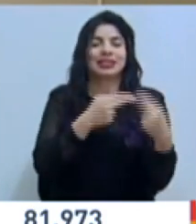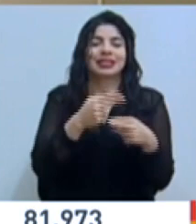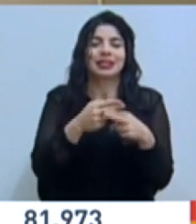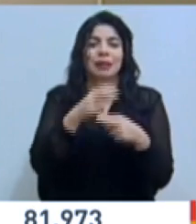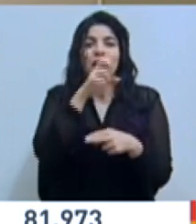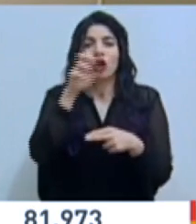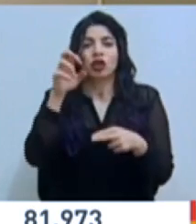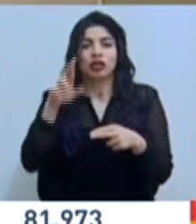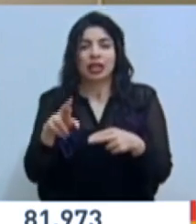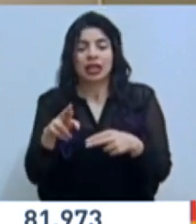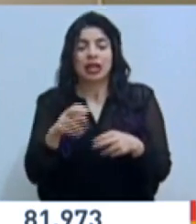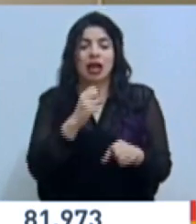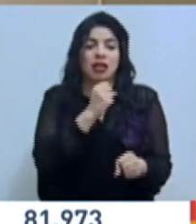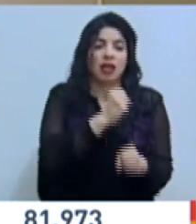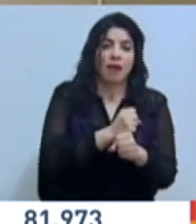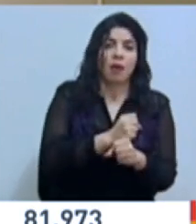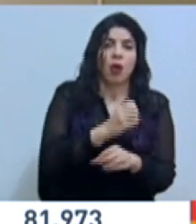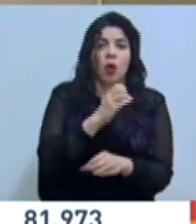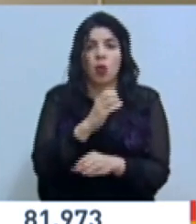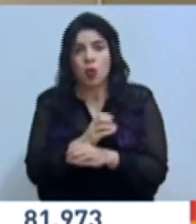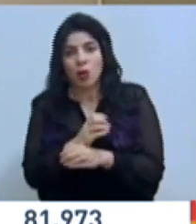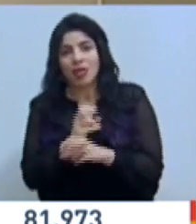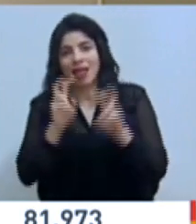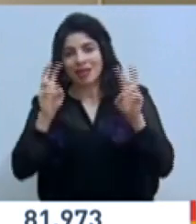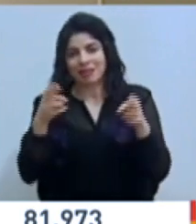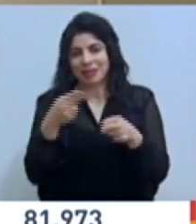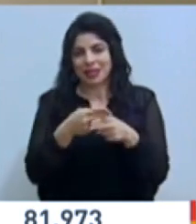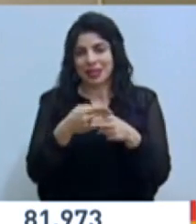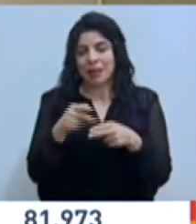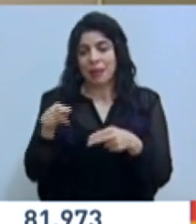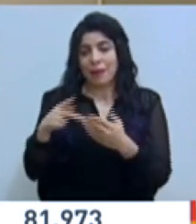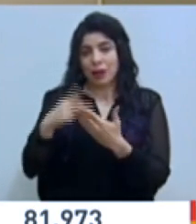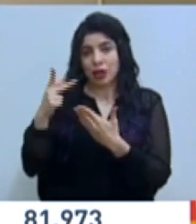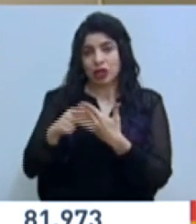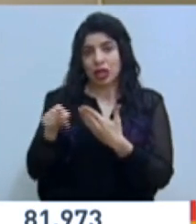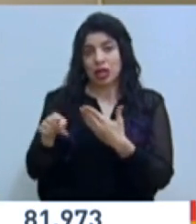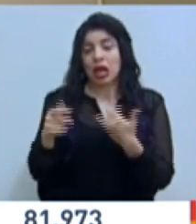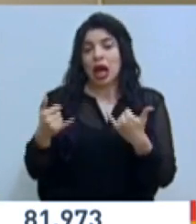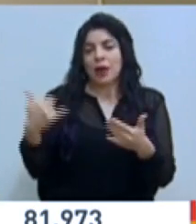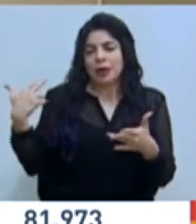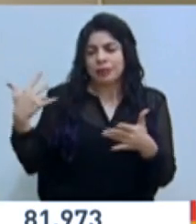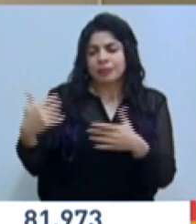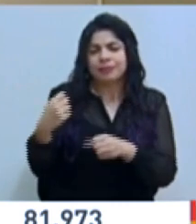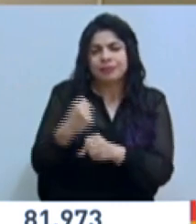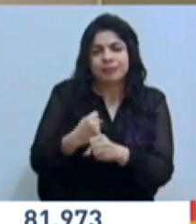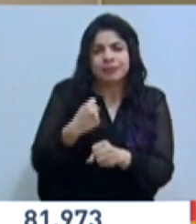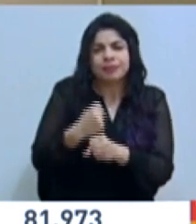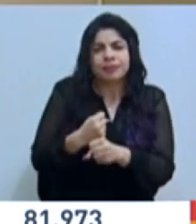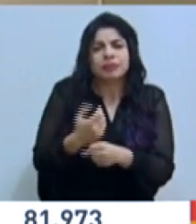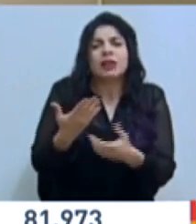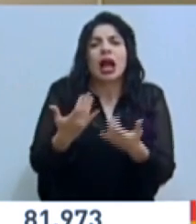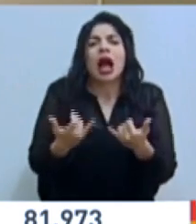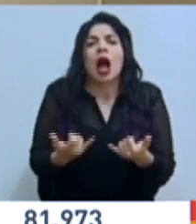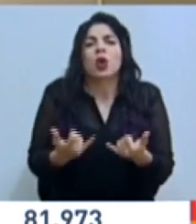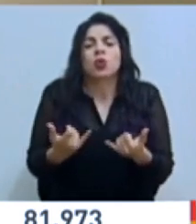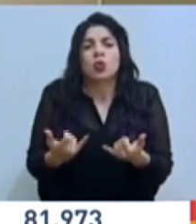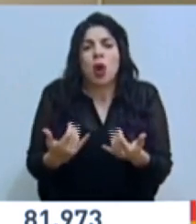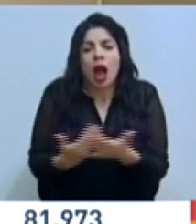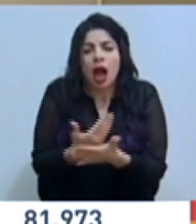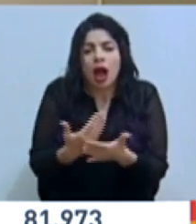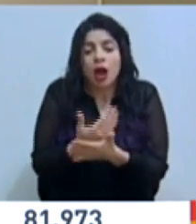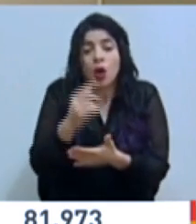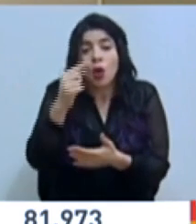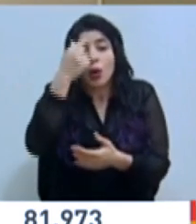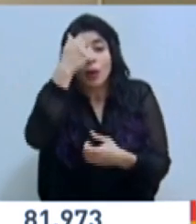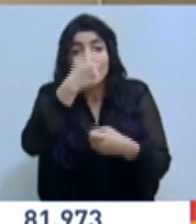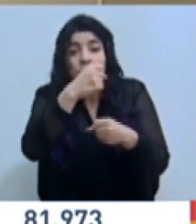trabaja y se cuida, hemos estado trabajando en la actualización de los instrumentos que han sido aplicados por los